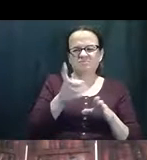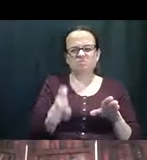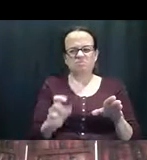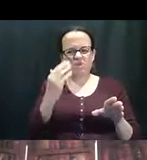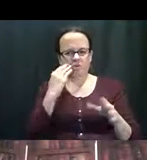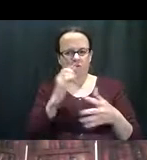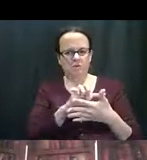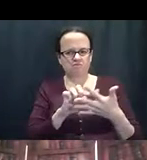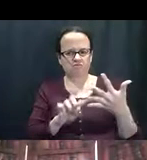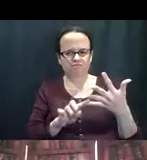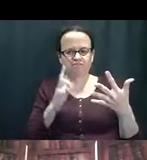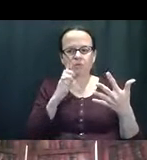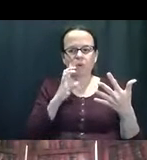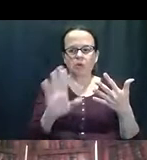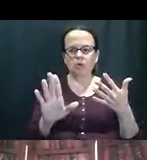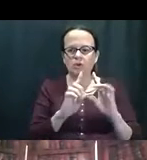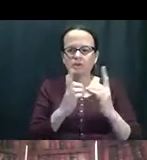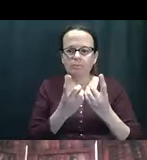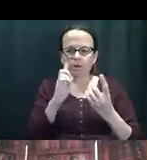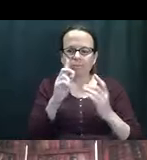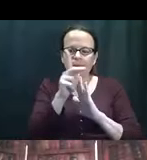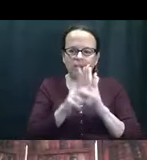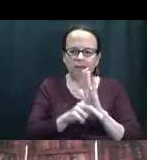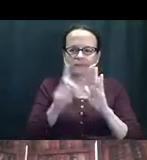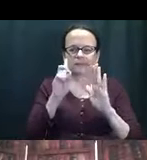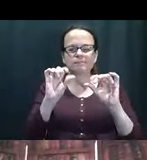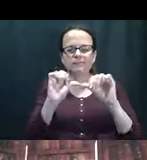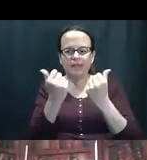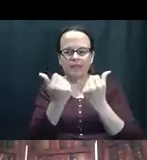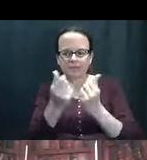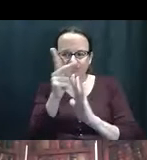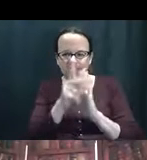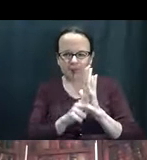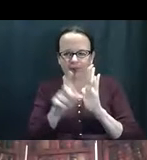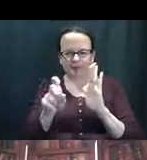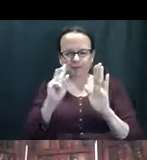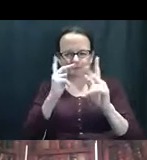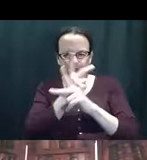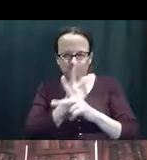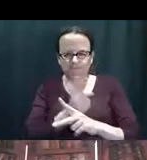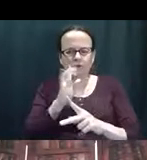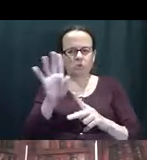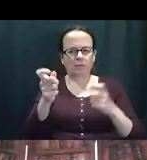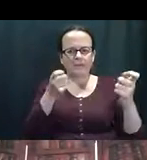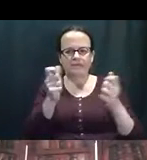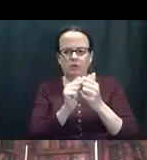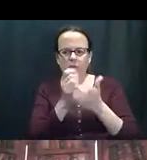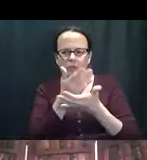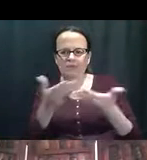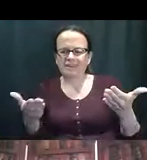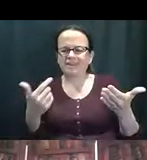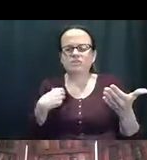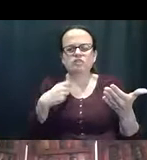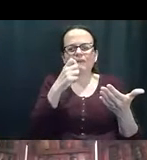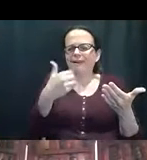Entonces, otra información. ¿Qué cosa tiene que saber? Debe saber su, su política del departamento o su agencia. Hay otra